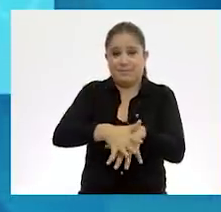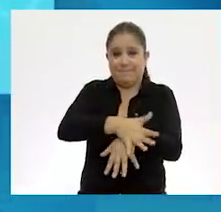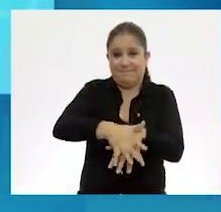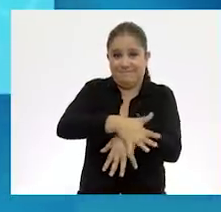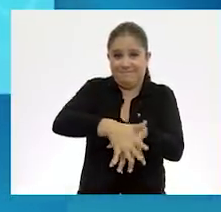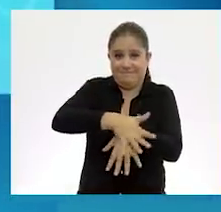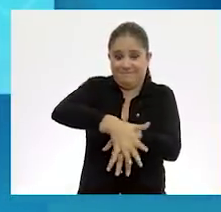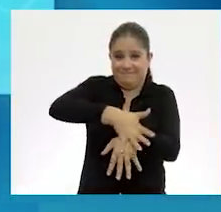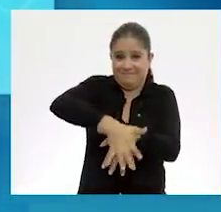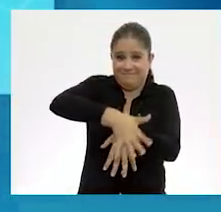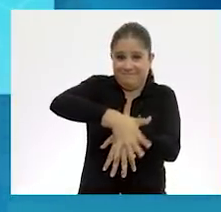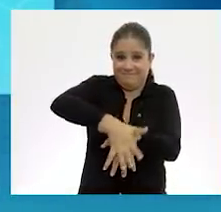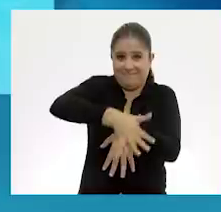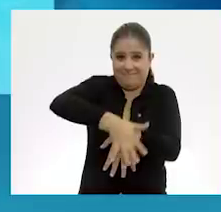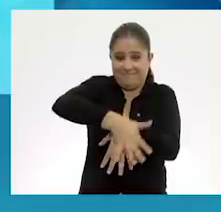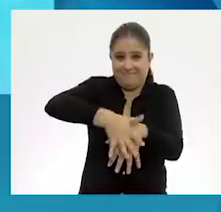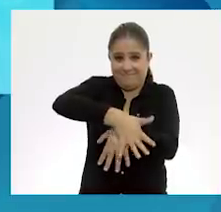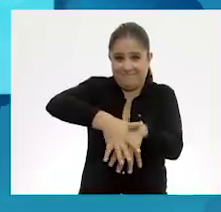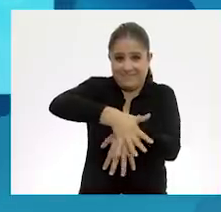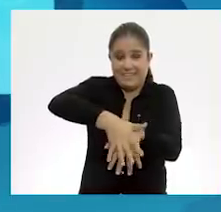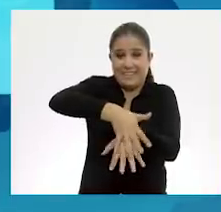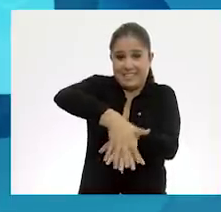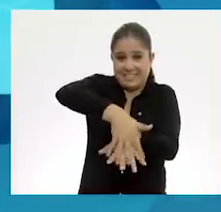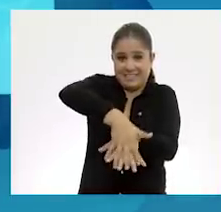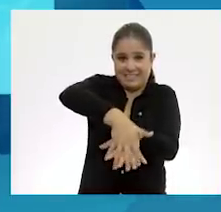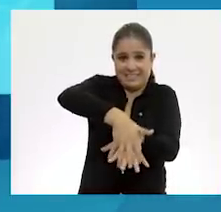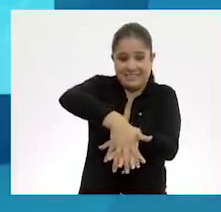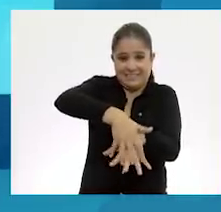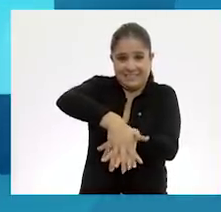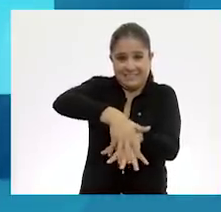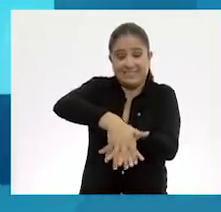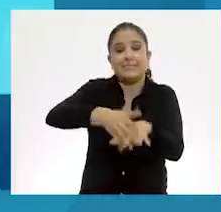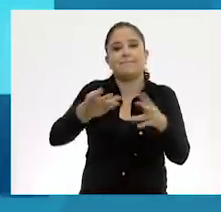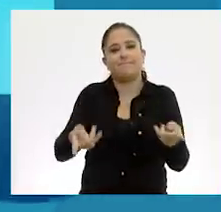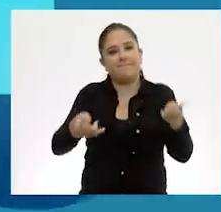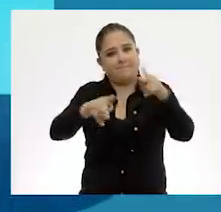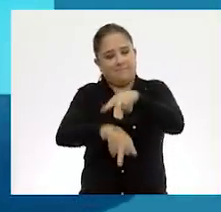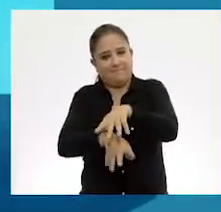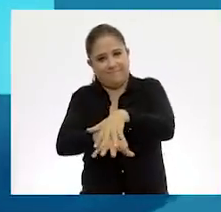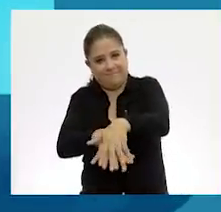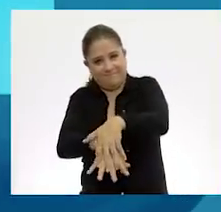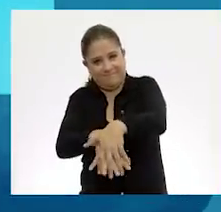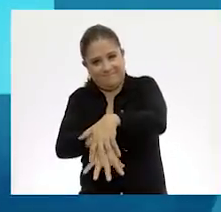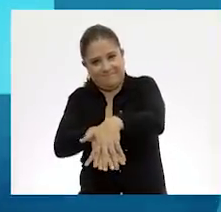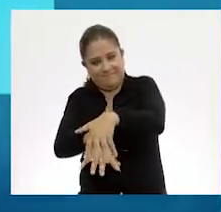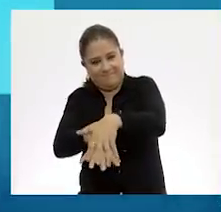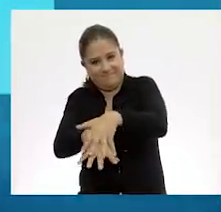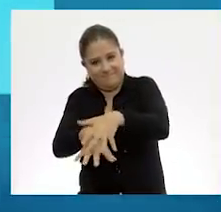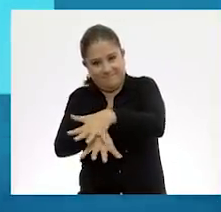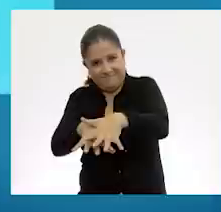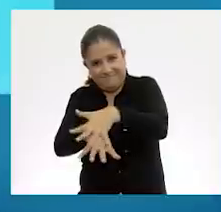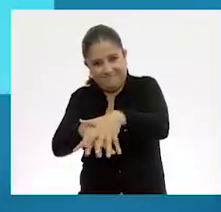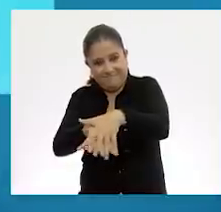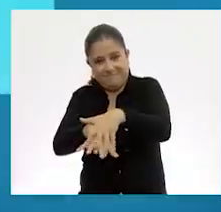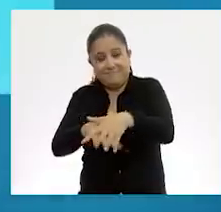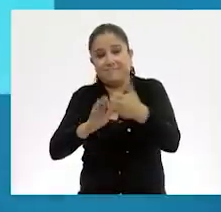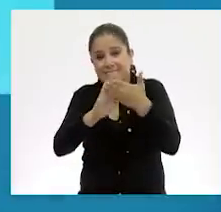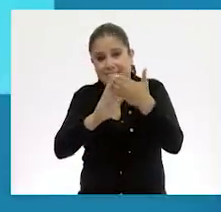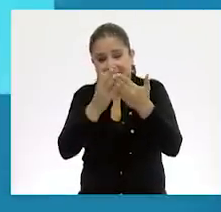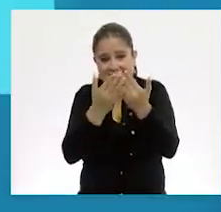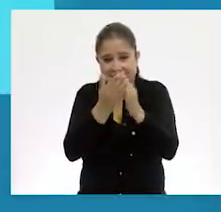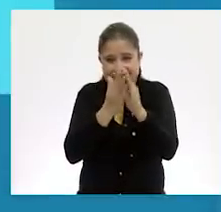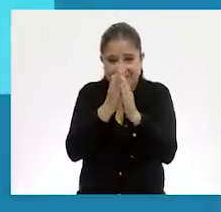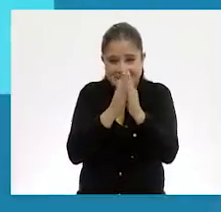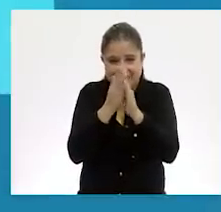palma de una de tus manos contra el dorso de la otra, entrelazando los dedos. Repite lo mismo con la otra mano. Frota los dedos.